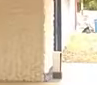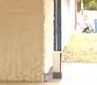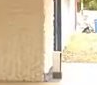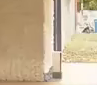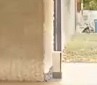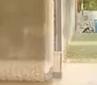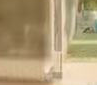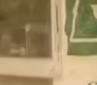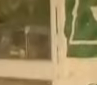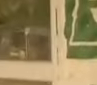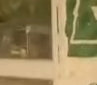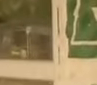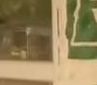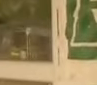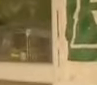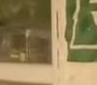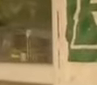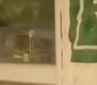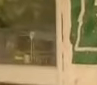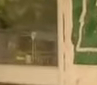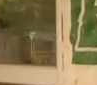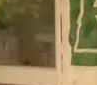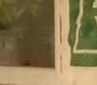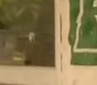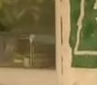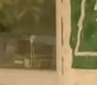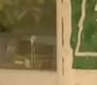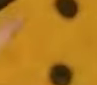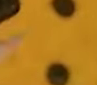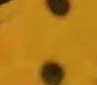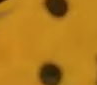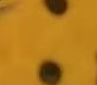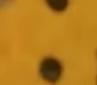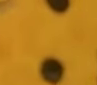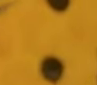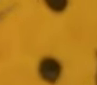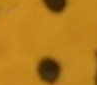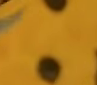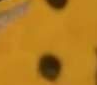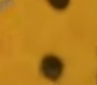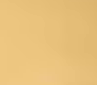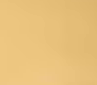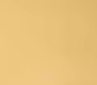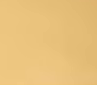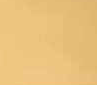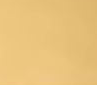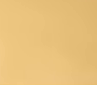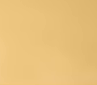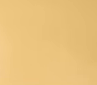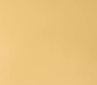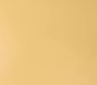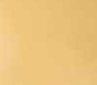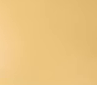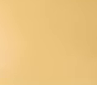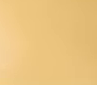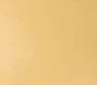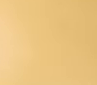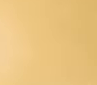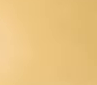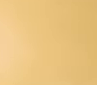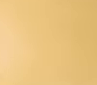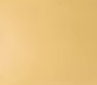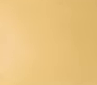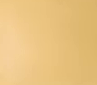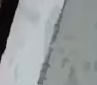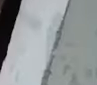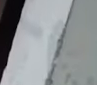los programas sociales y creamos nuevas formas de responder al reto al que nos enfrentó la pandemia. Trabajamos por la niñez, adolescencia